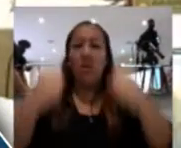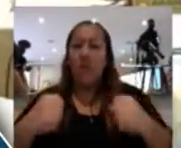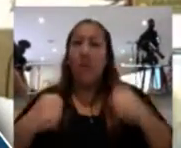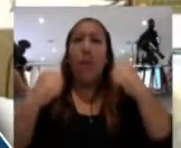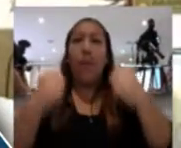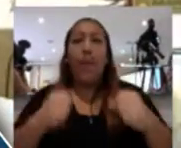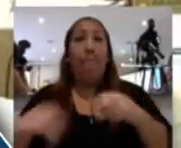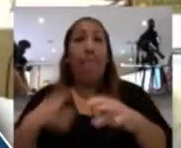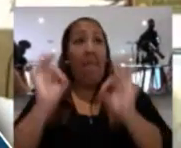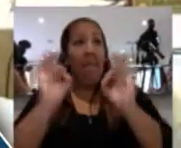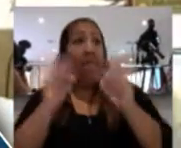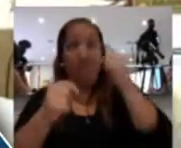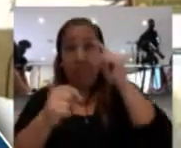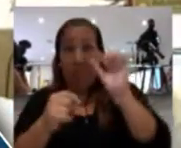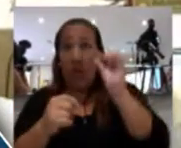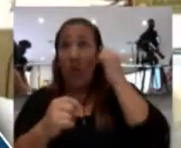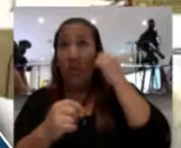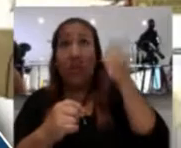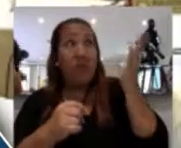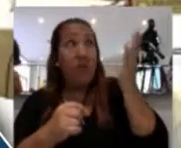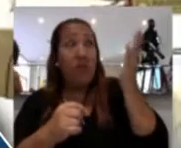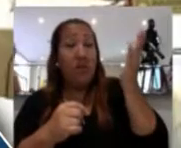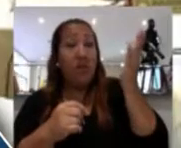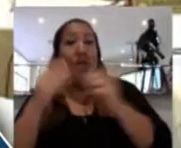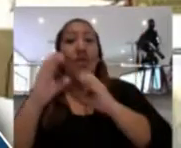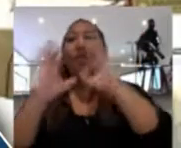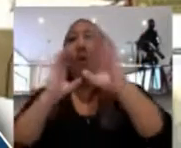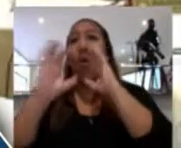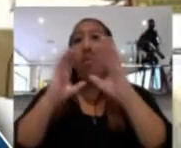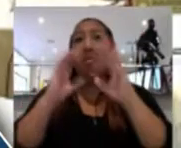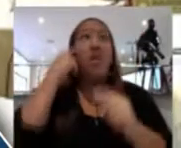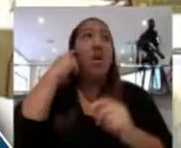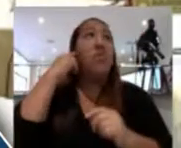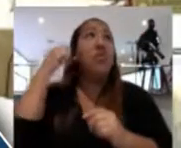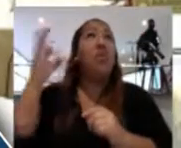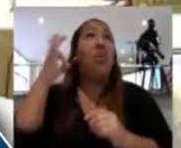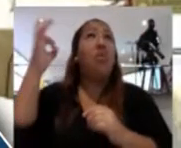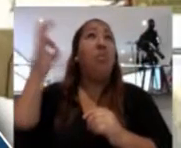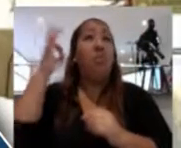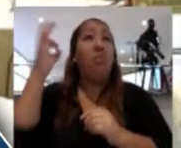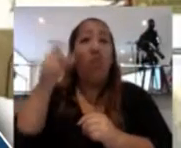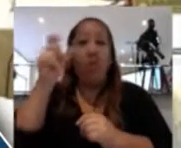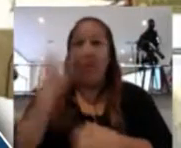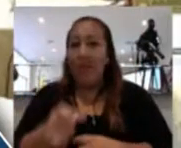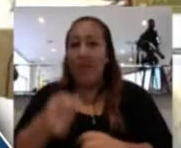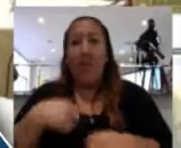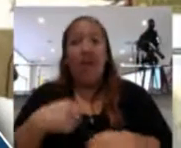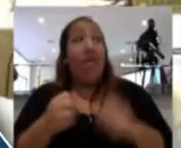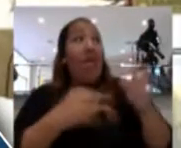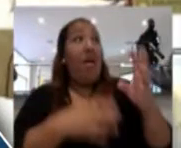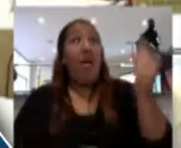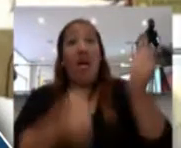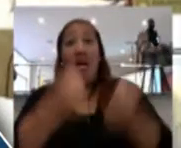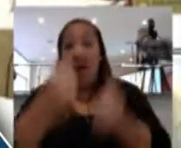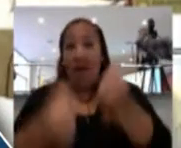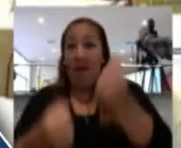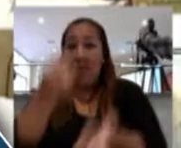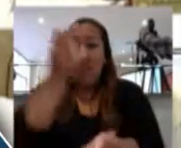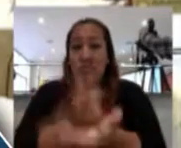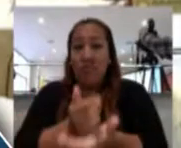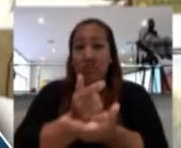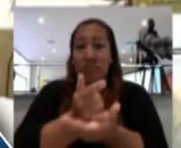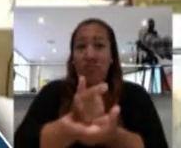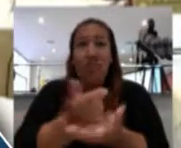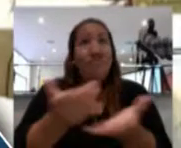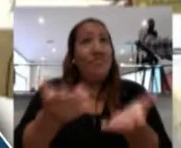haciendo... Acá mismo tenemos un caso en estos momentos, mientras que estamos hablando, de alguna persona que ha dejado un auto estacionado y